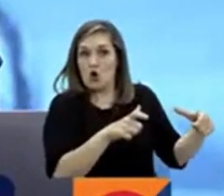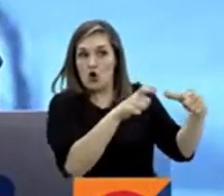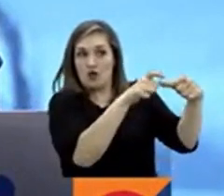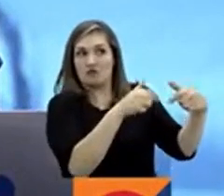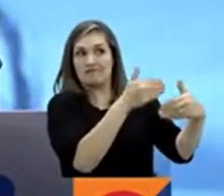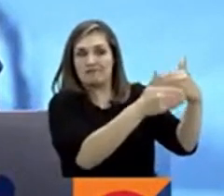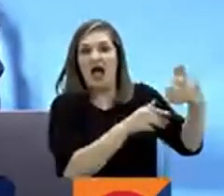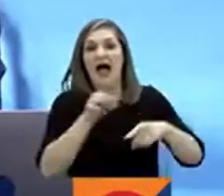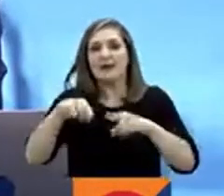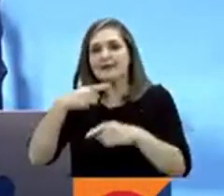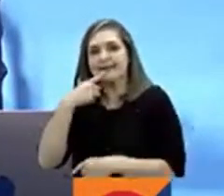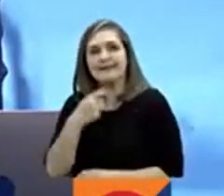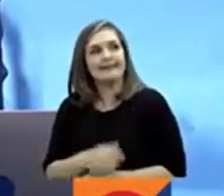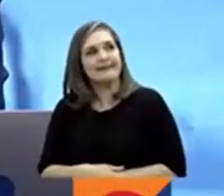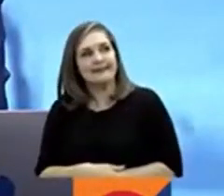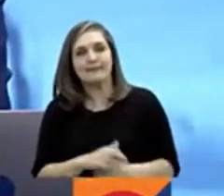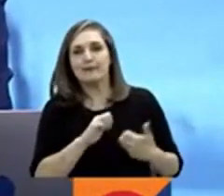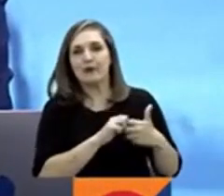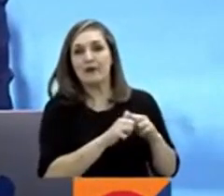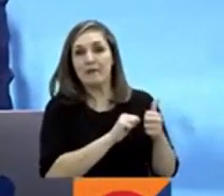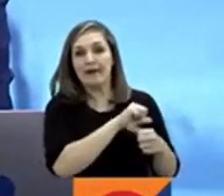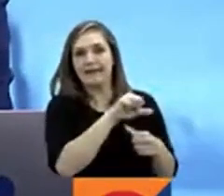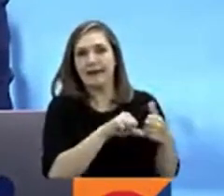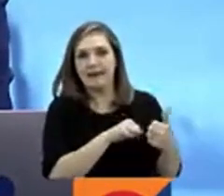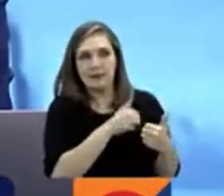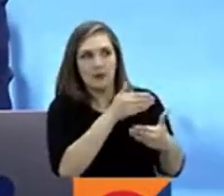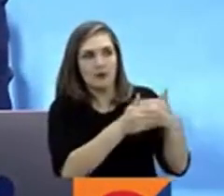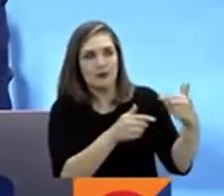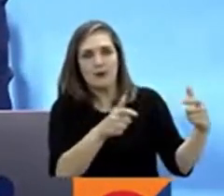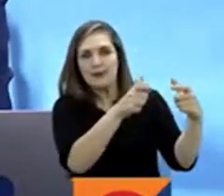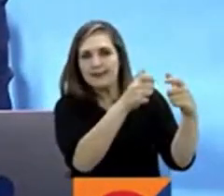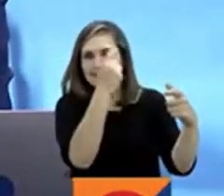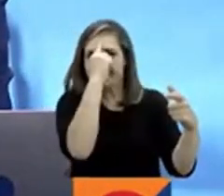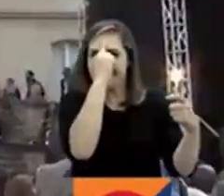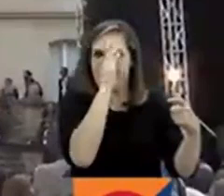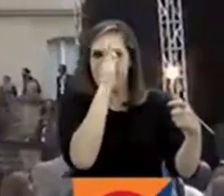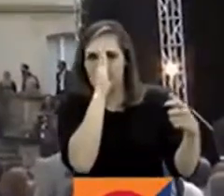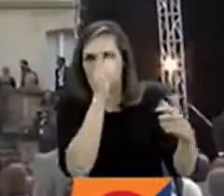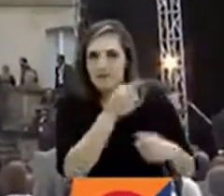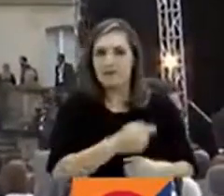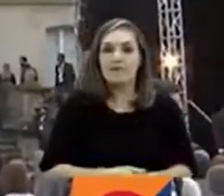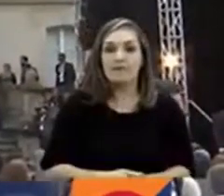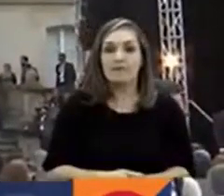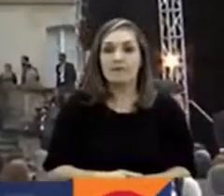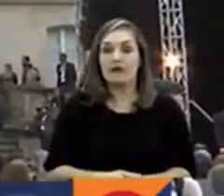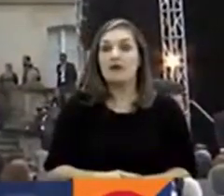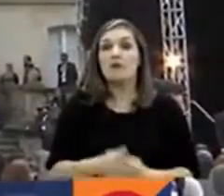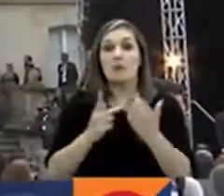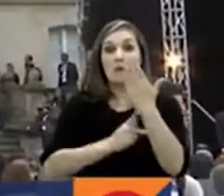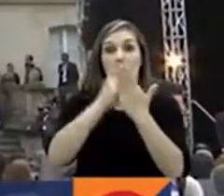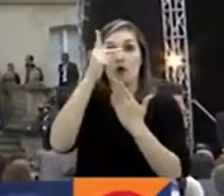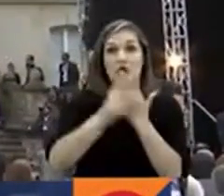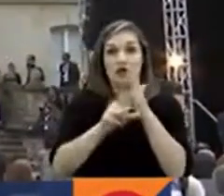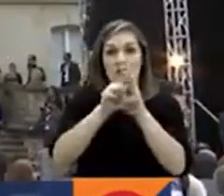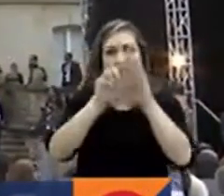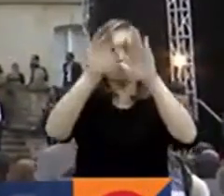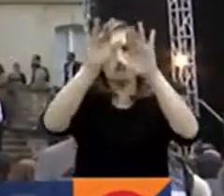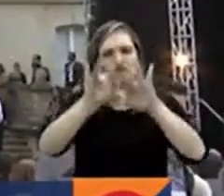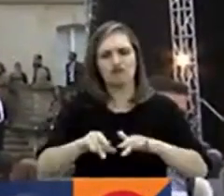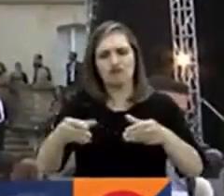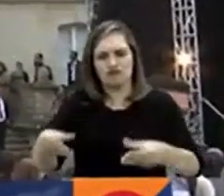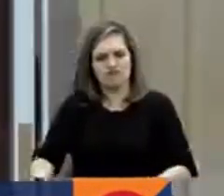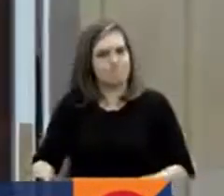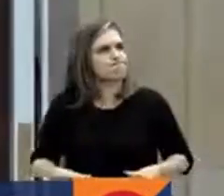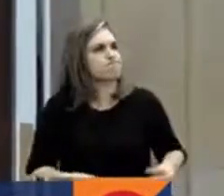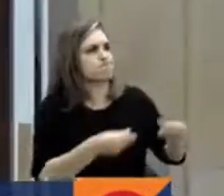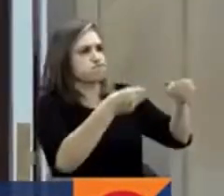problemas de trámite para poder discutir el proyecto en el Congreso. La presentación del proyecto ha generado confusión en algunos